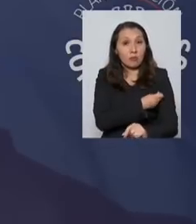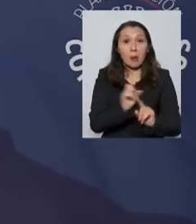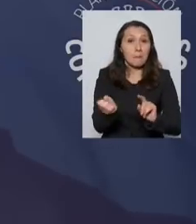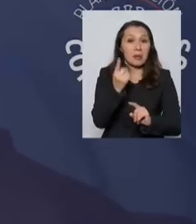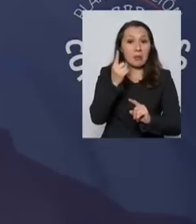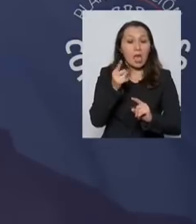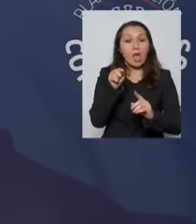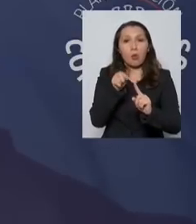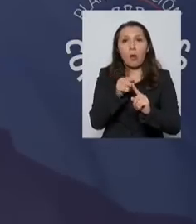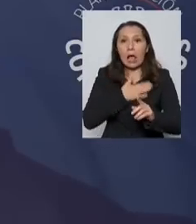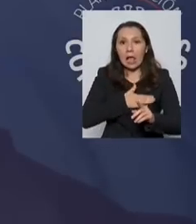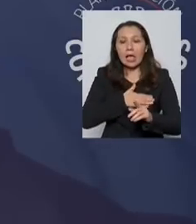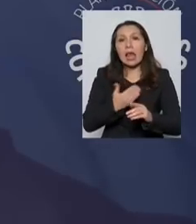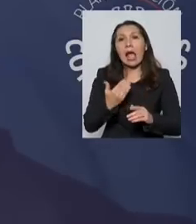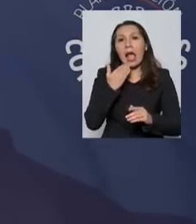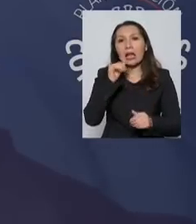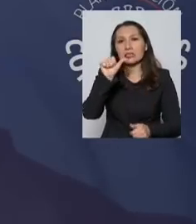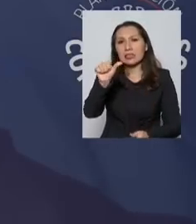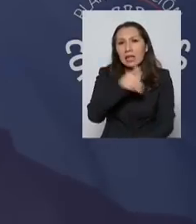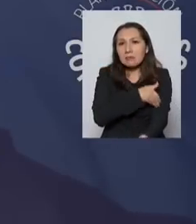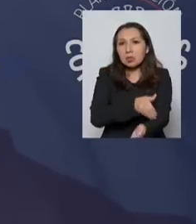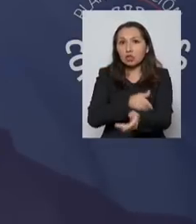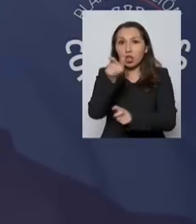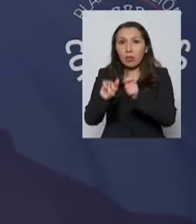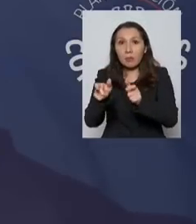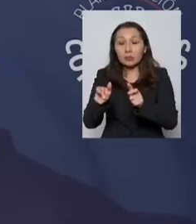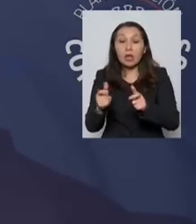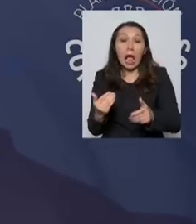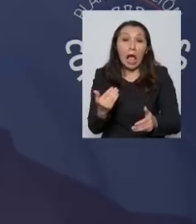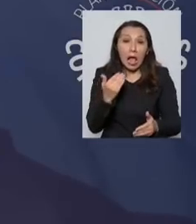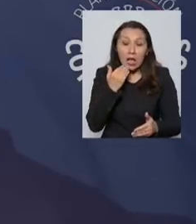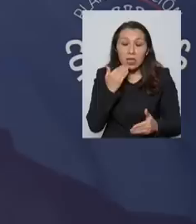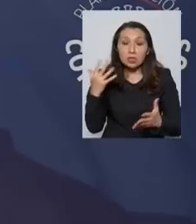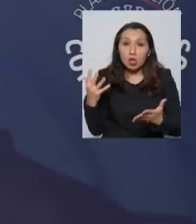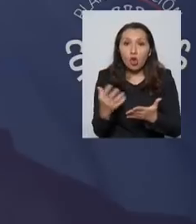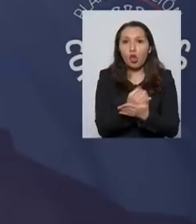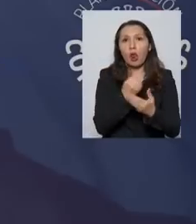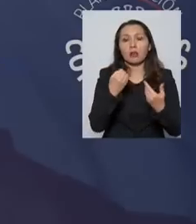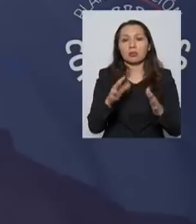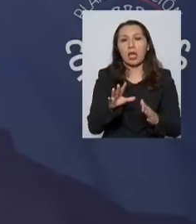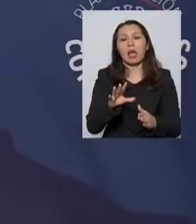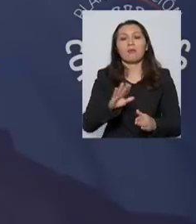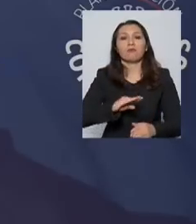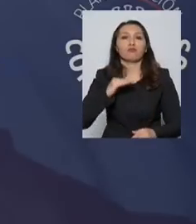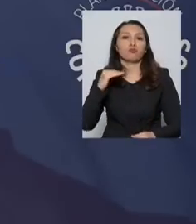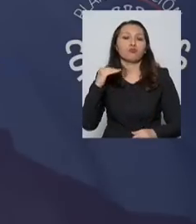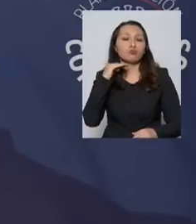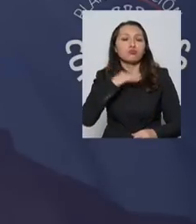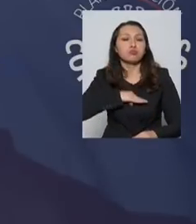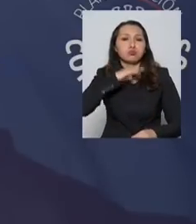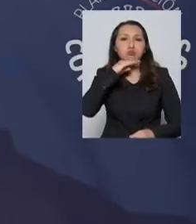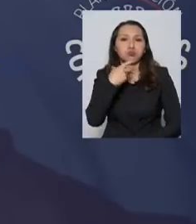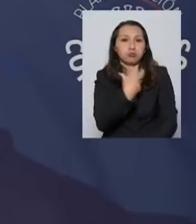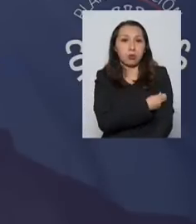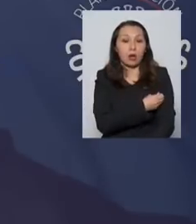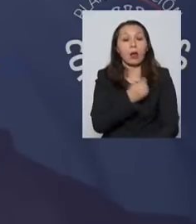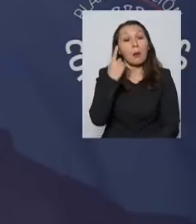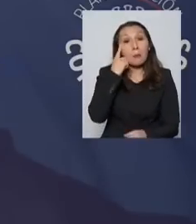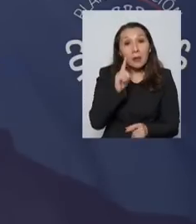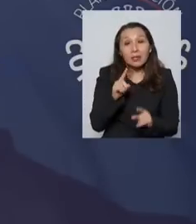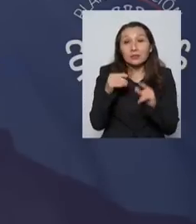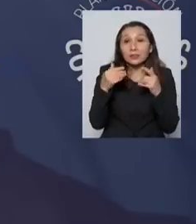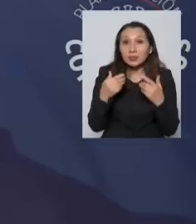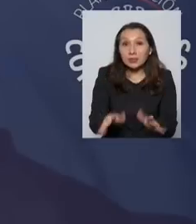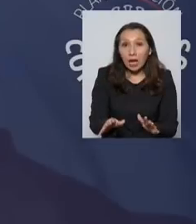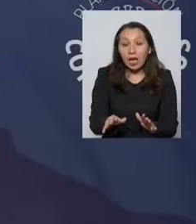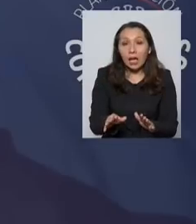principio, que era casi 6 millones de personas, ya está vacunado. No solo eso, sino que dado